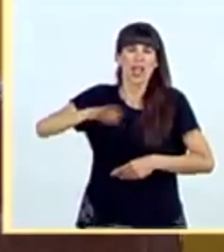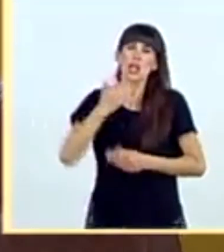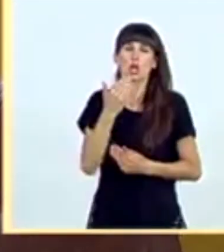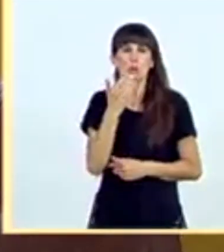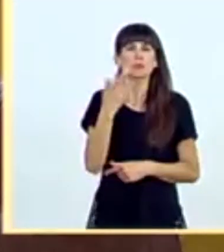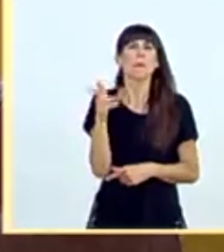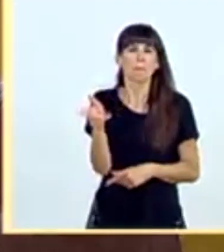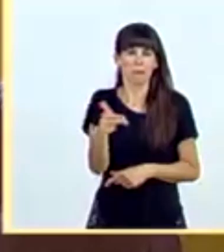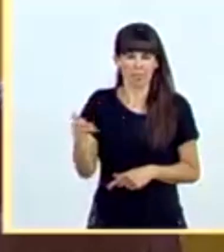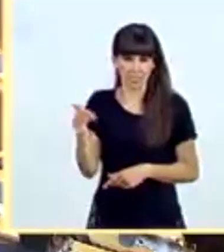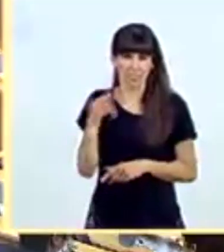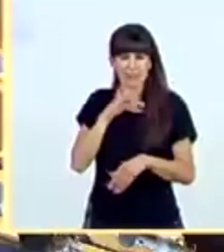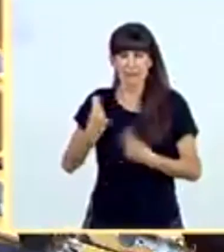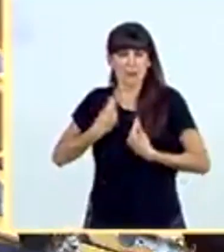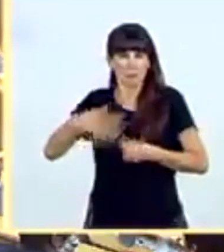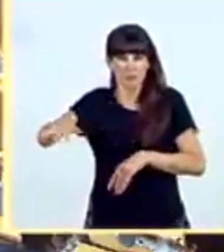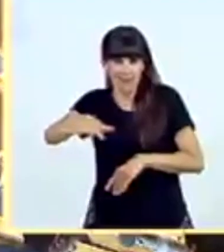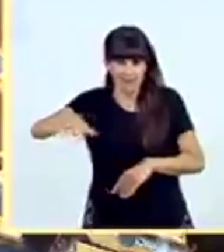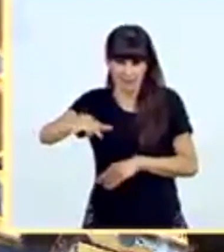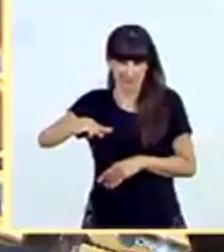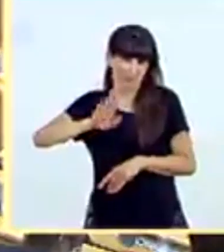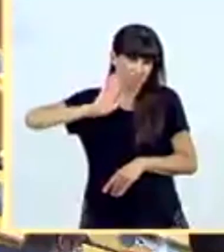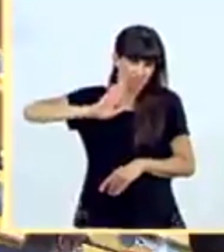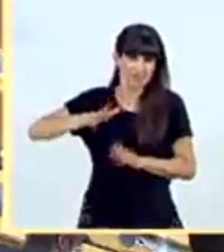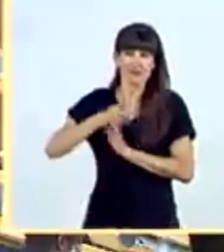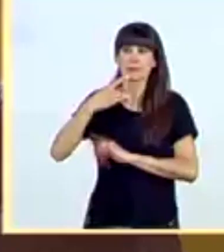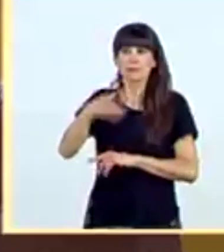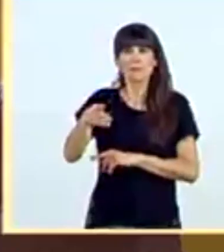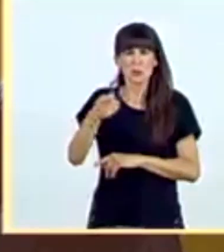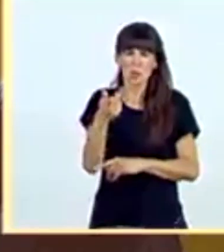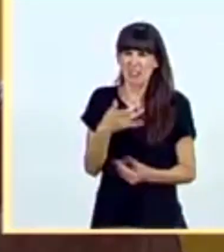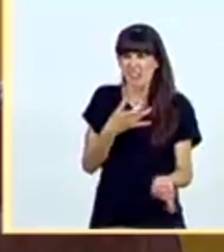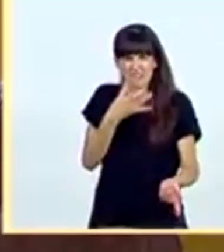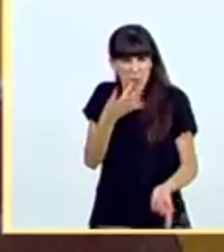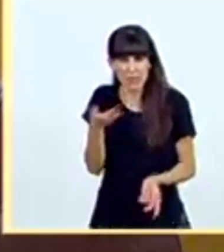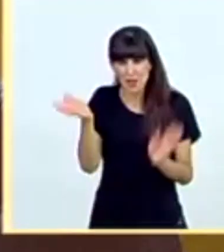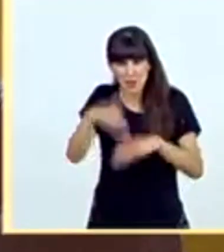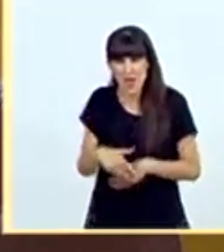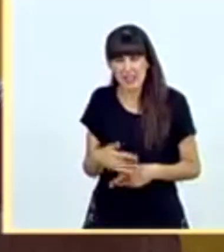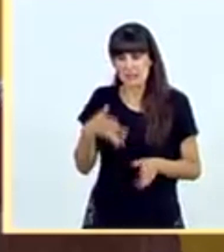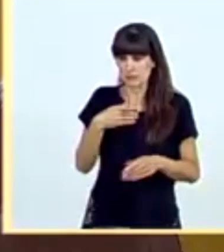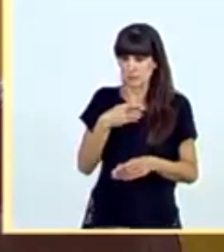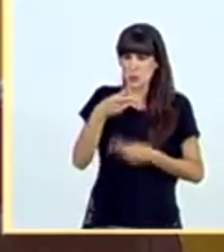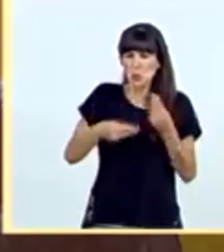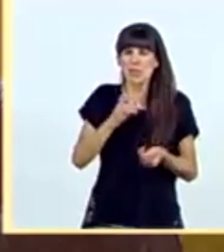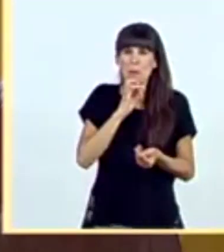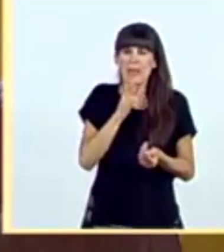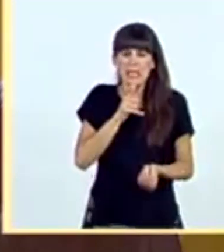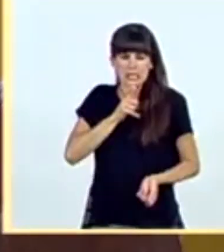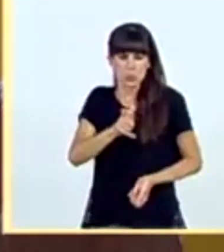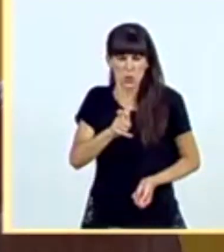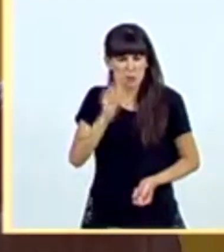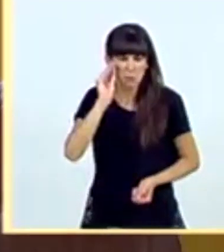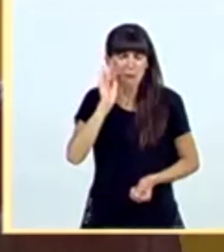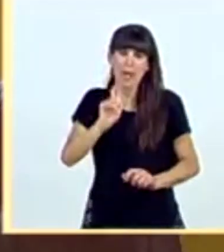bochorno, señor vicepresidente, de utilizar la naturalización del insulto